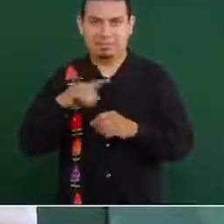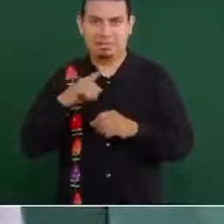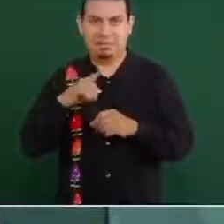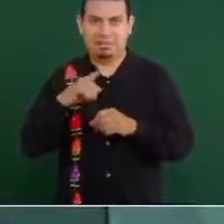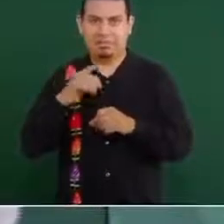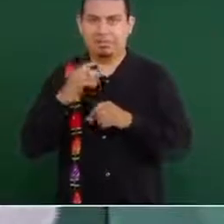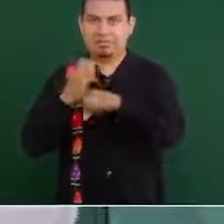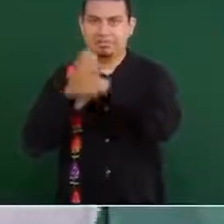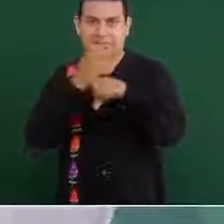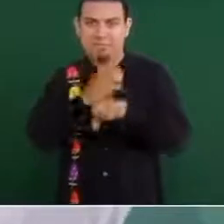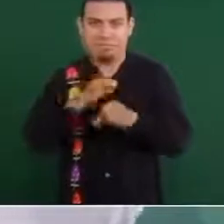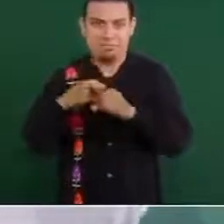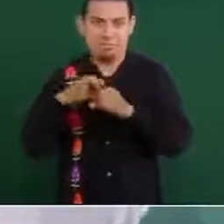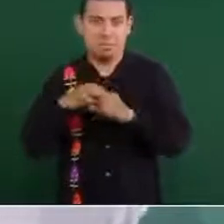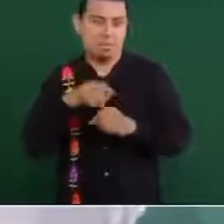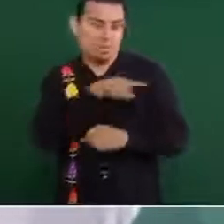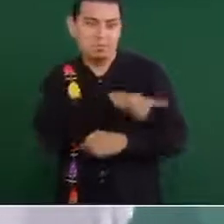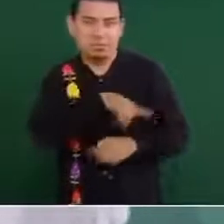sólo ellos